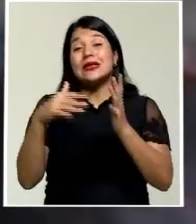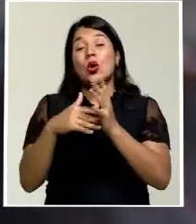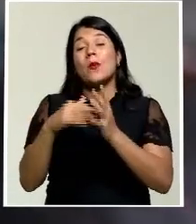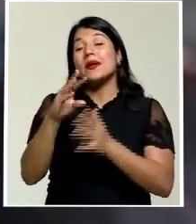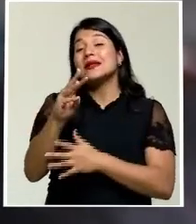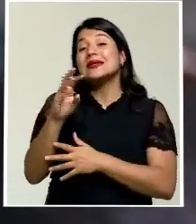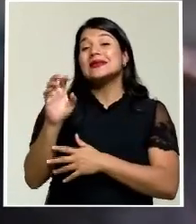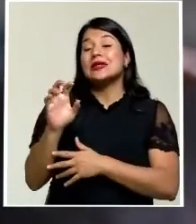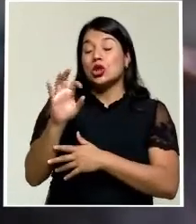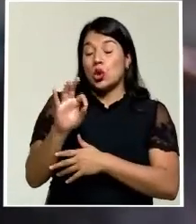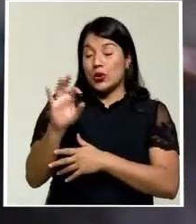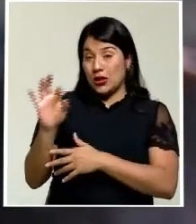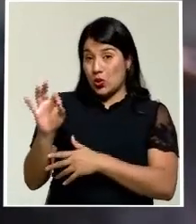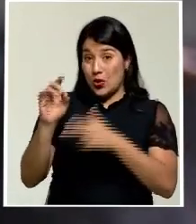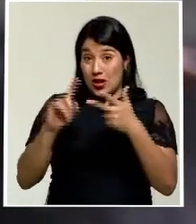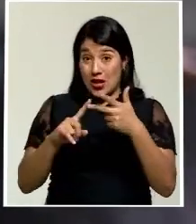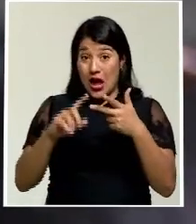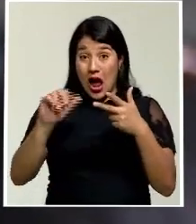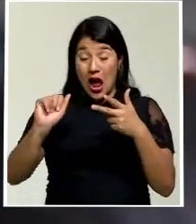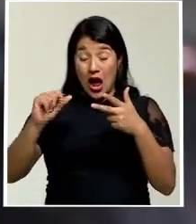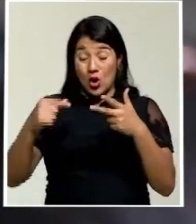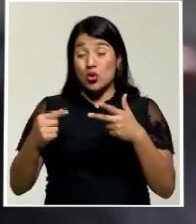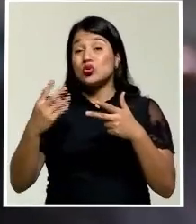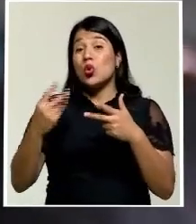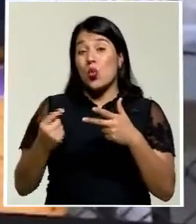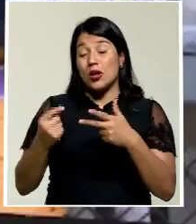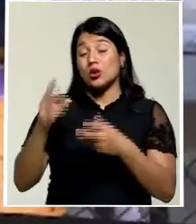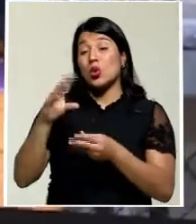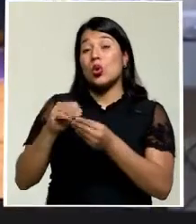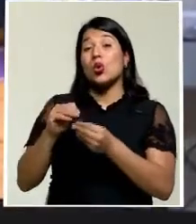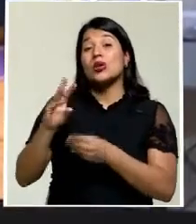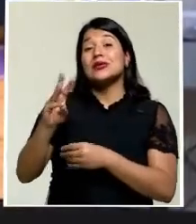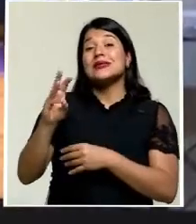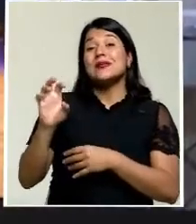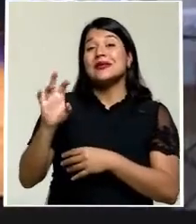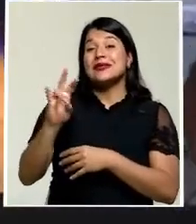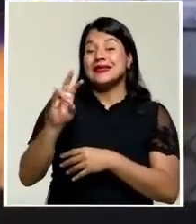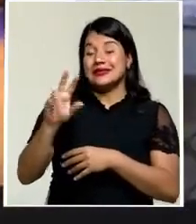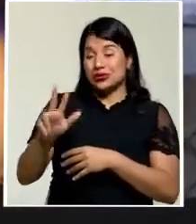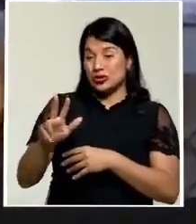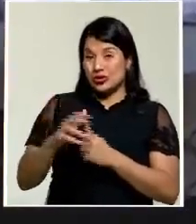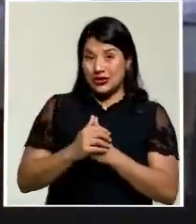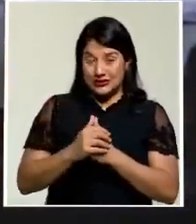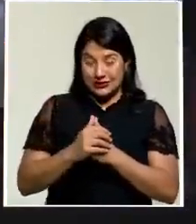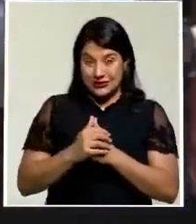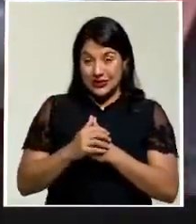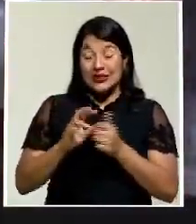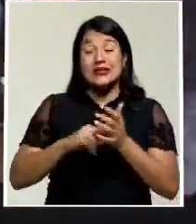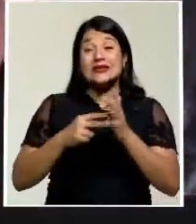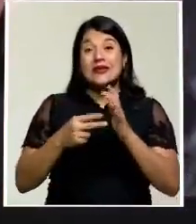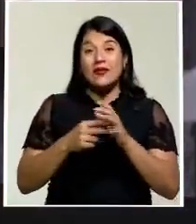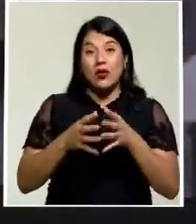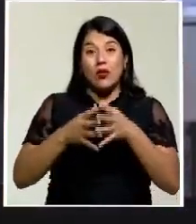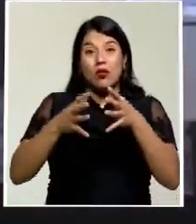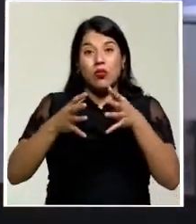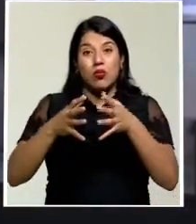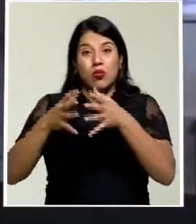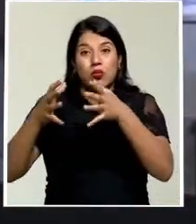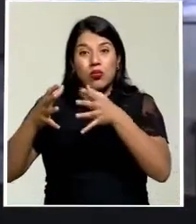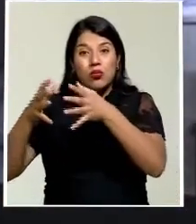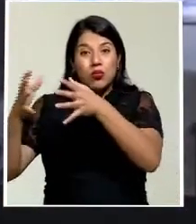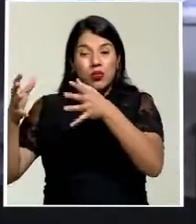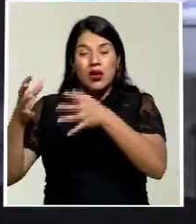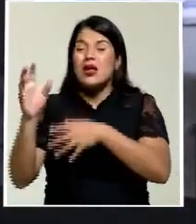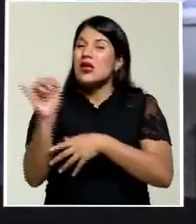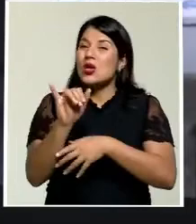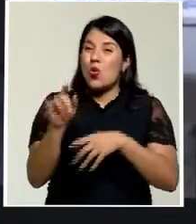699 y para agosto lo hicieron 6 mil 703. La tendencia hacia el aumento se refleja también en